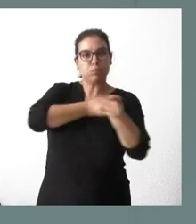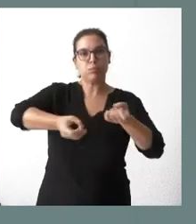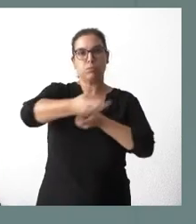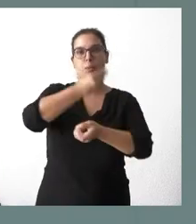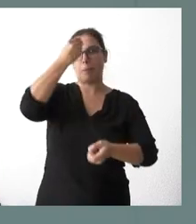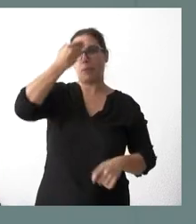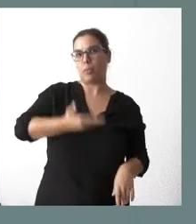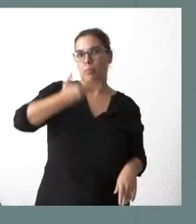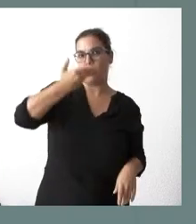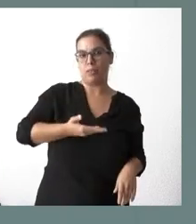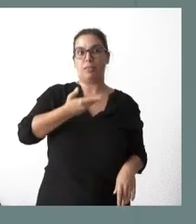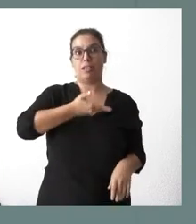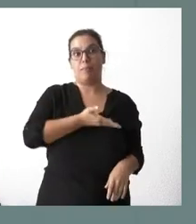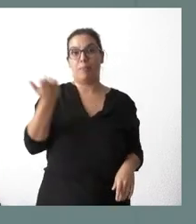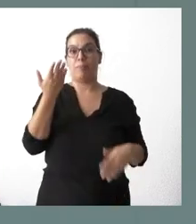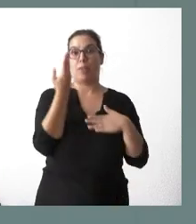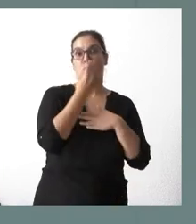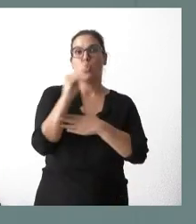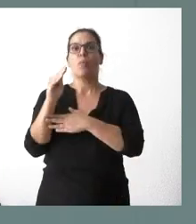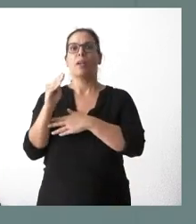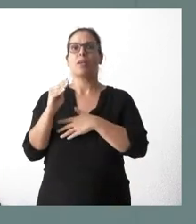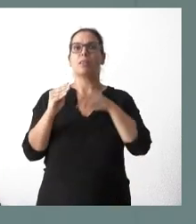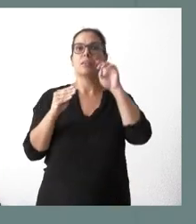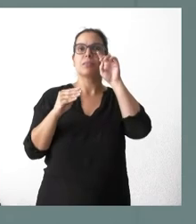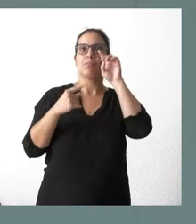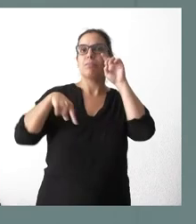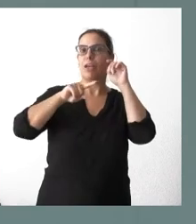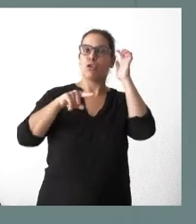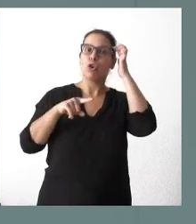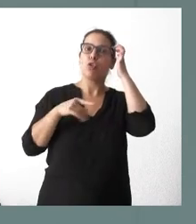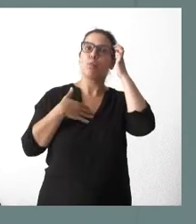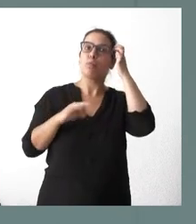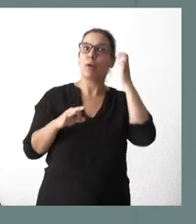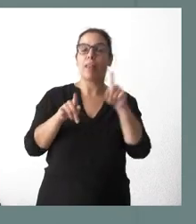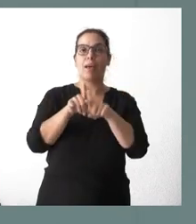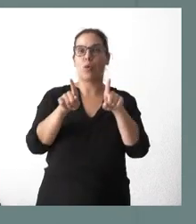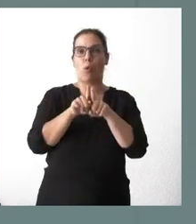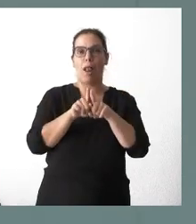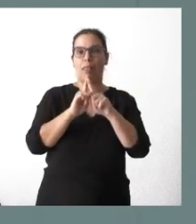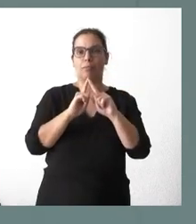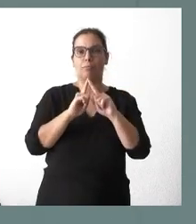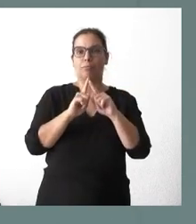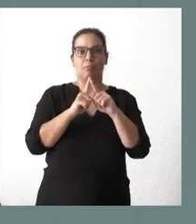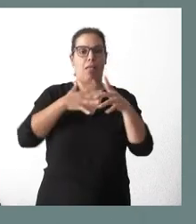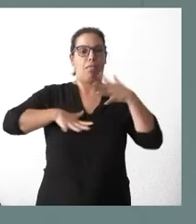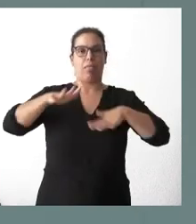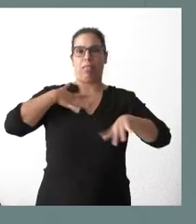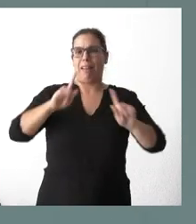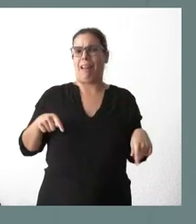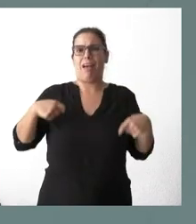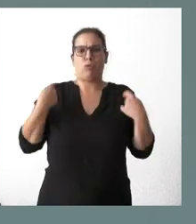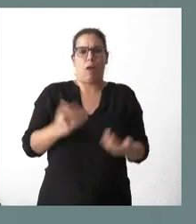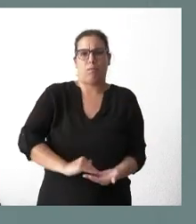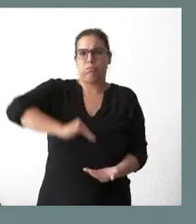ahora los jóvenes puedan tener desde el principio ese aspecto nativo digital y, por tanto, que en Castellín no solamente hagamos